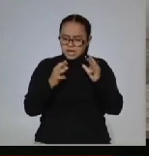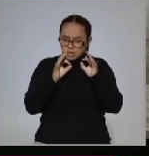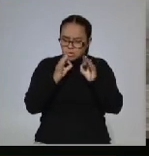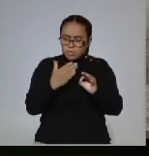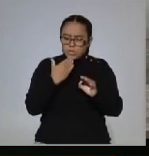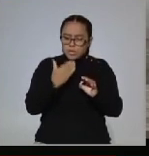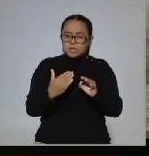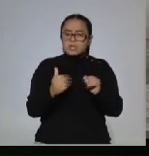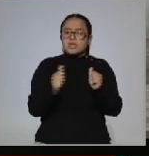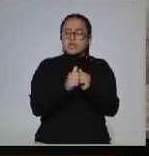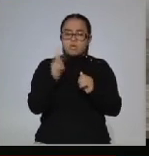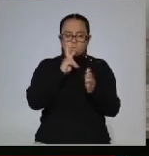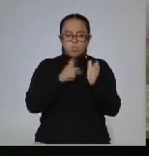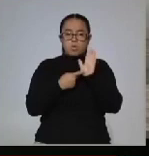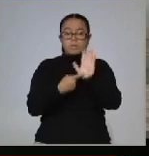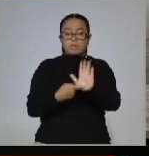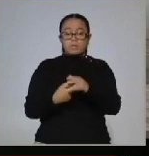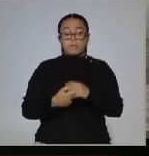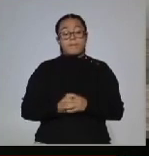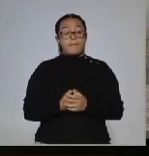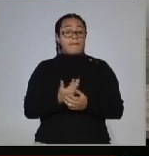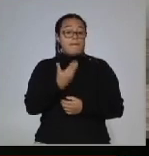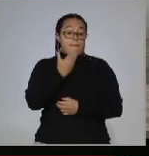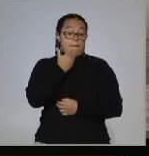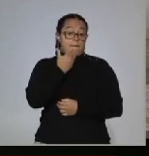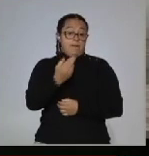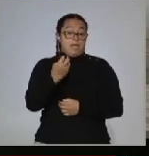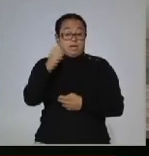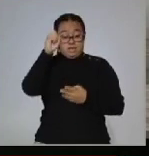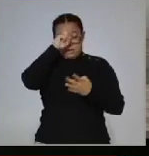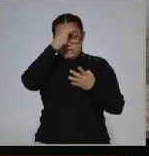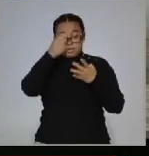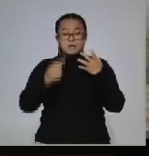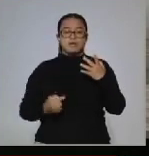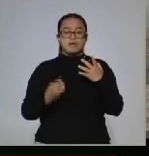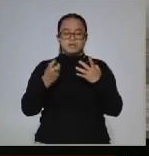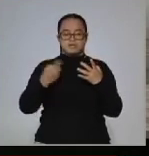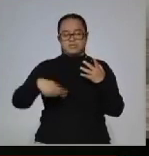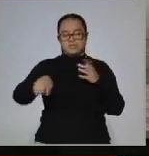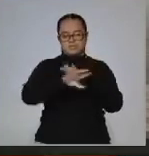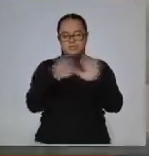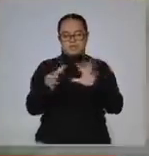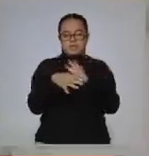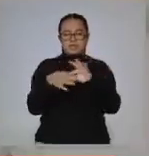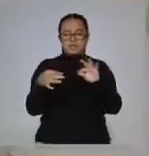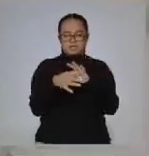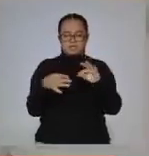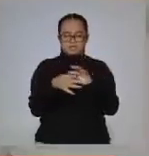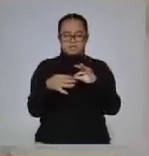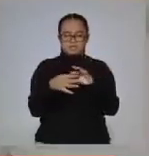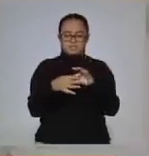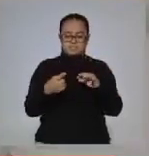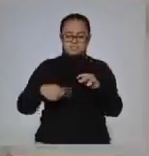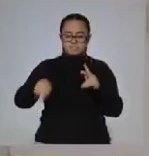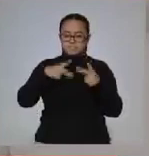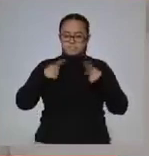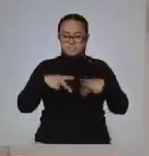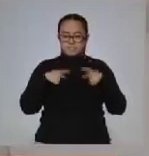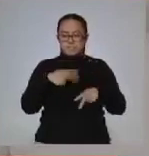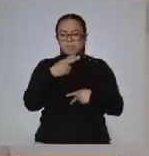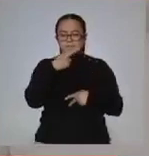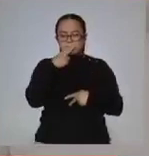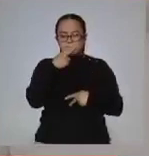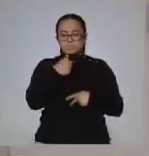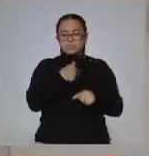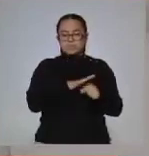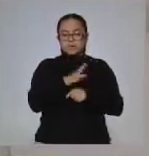veraz y tal vez comprobada. Muy bien, pues con estas recomendaciones y con el conocimiento de lo que tenemos como consumidores, de lo